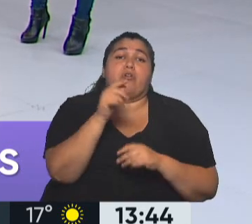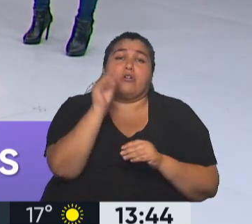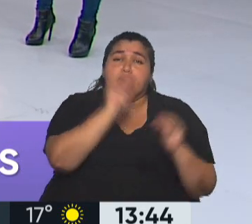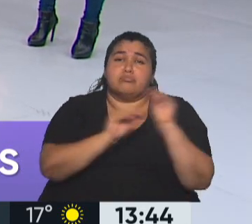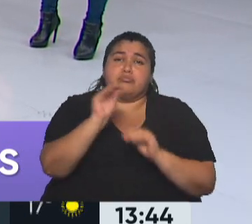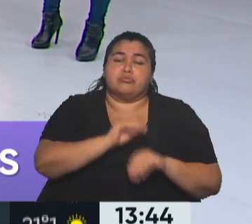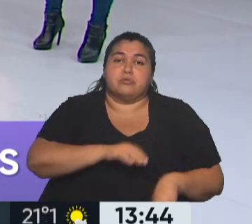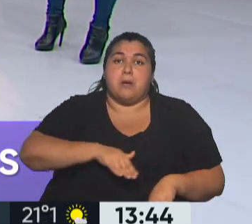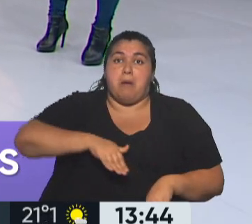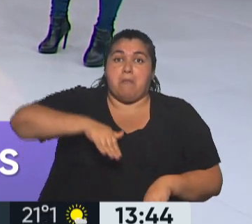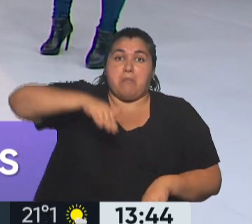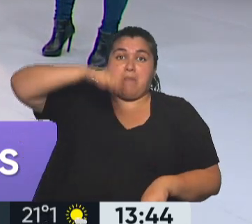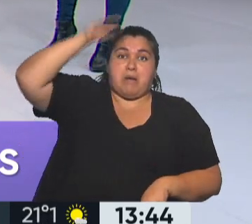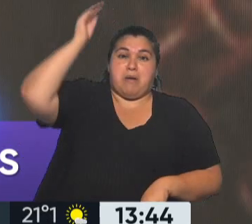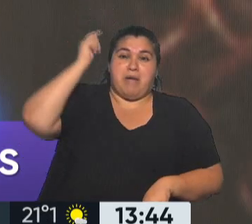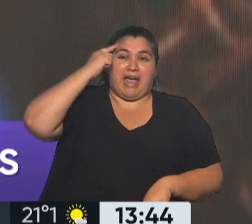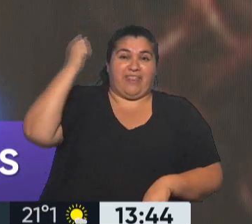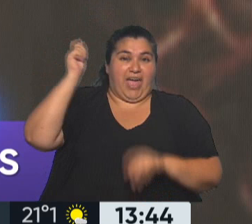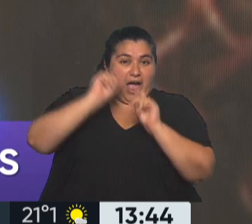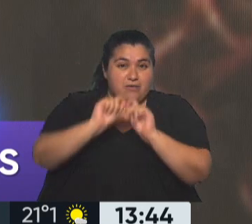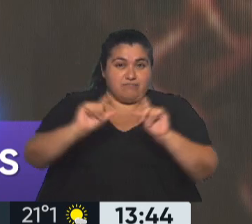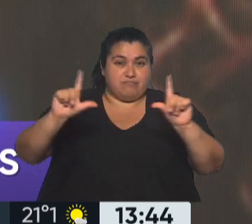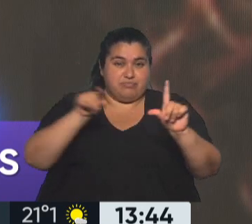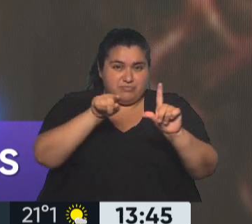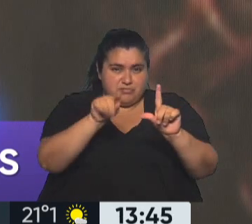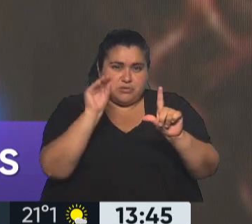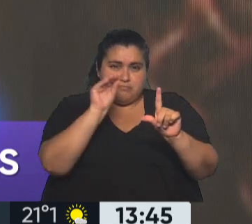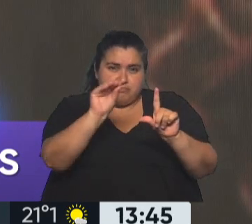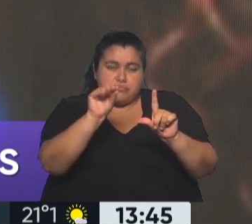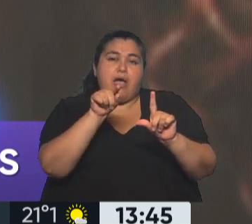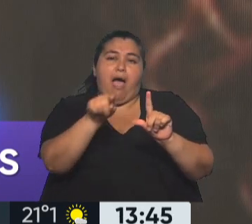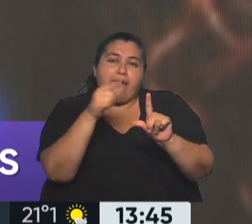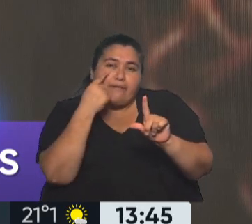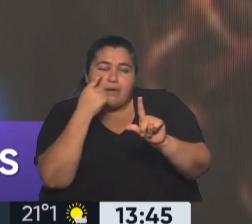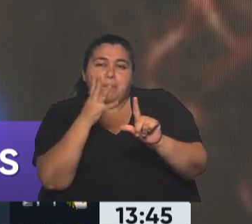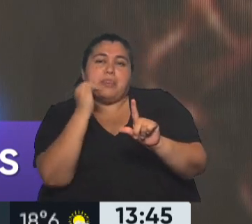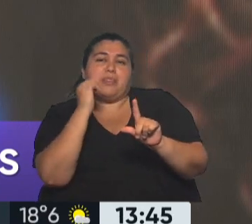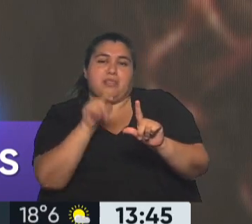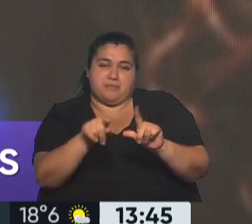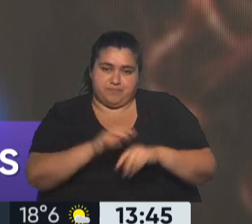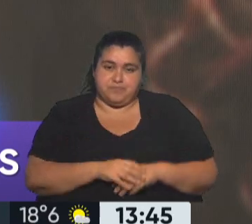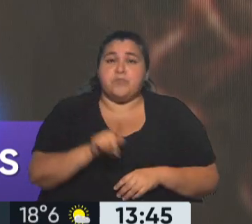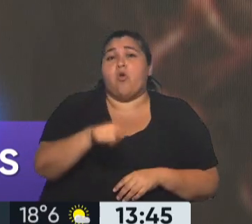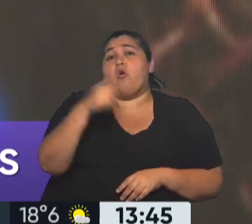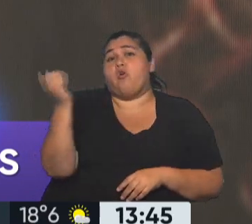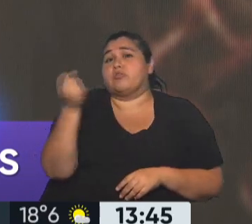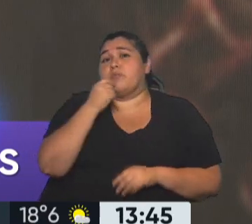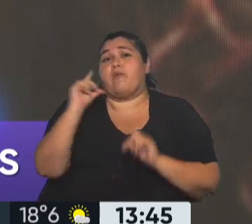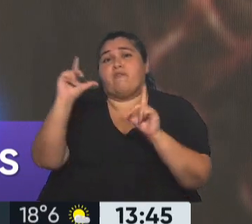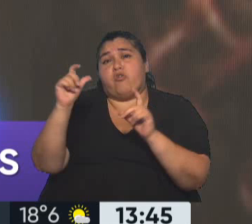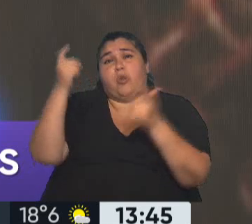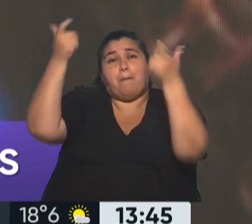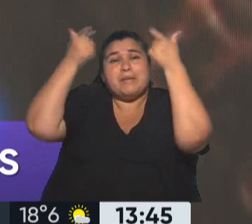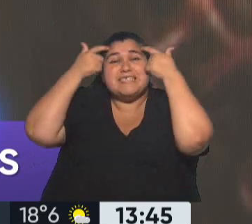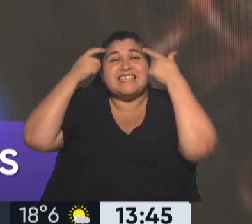útil. Por supuesto. Porque sería imposible. Y después tenemos que tener cuidado cuando se publican, por ejemplo, la semana pasada, la imagen de Kate, la princesa, que era una